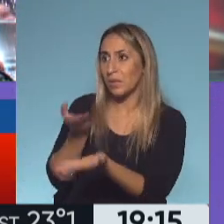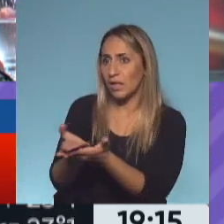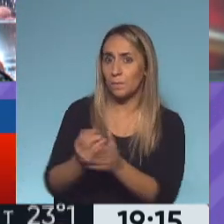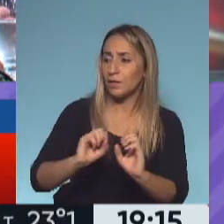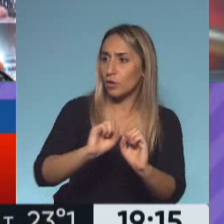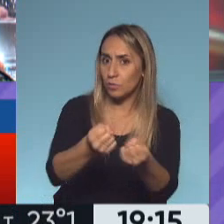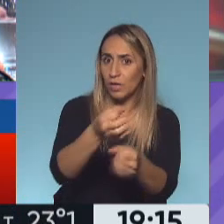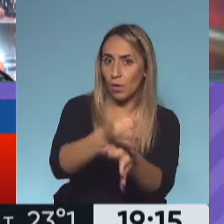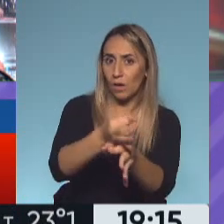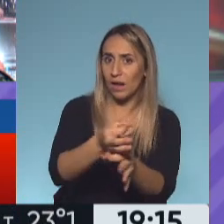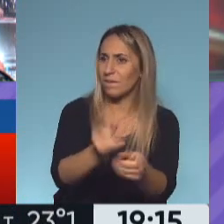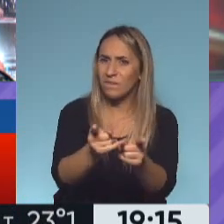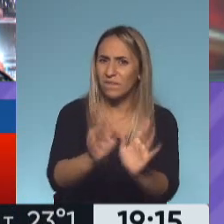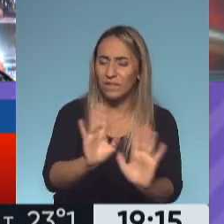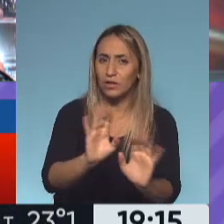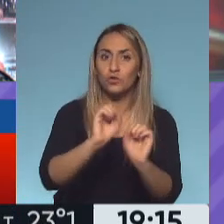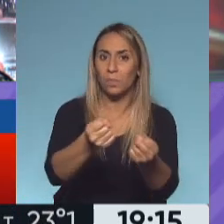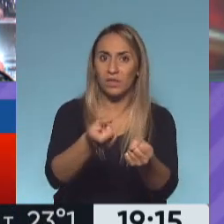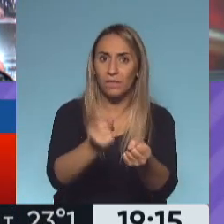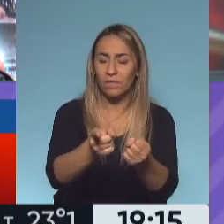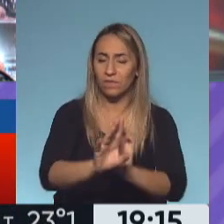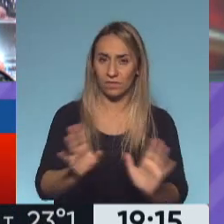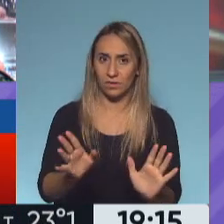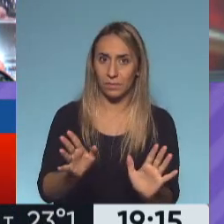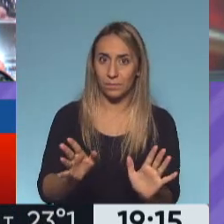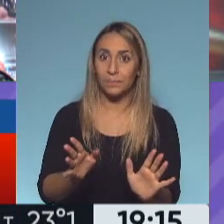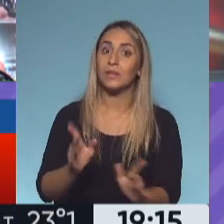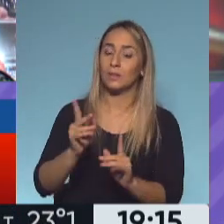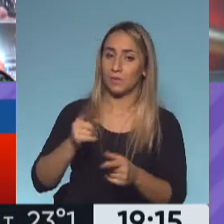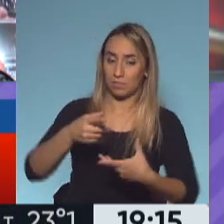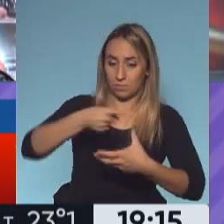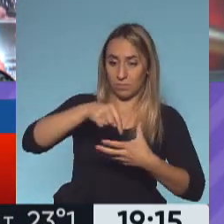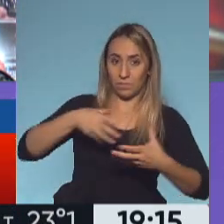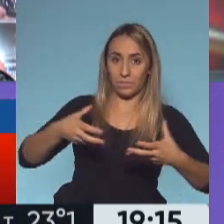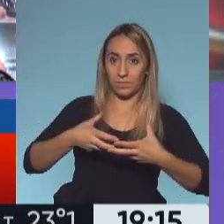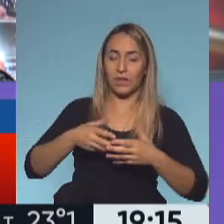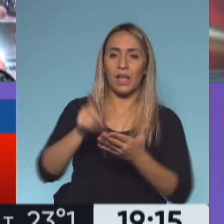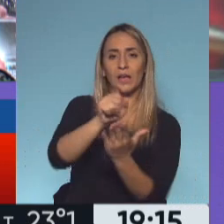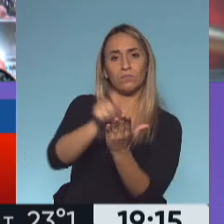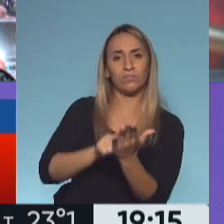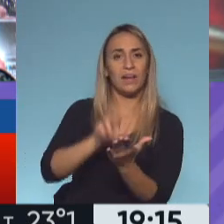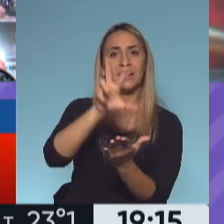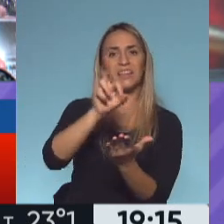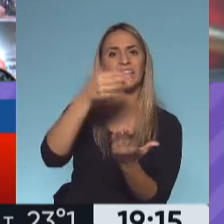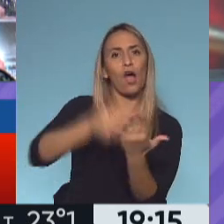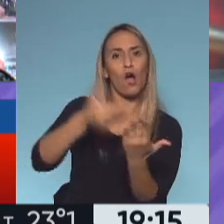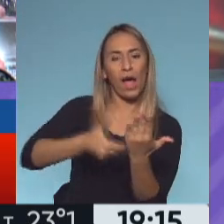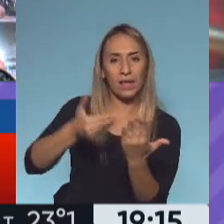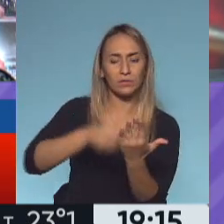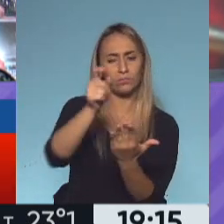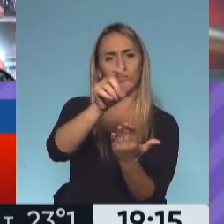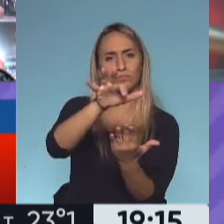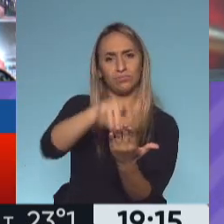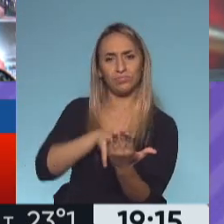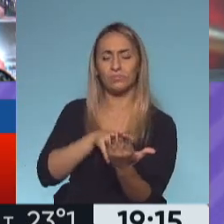es decir, que se suspendan las clases presenciales. Y argumentó, en un escrito de unas 30 páginas, que hay razones